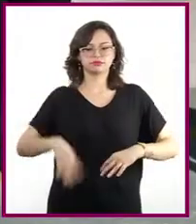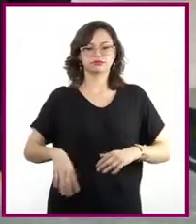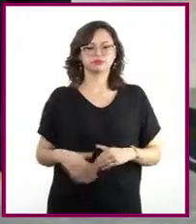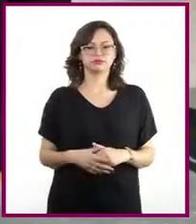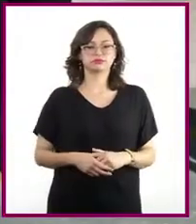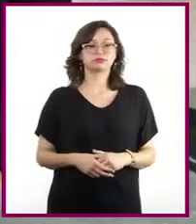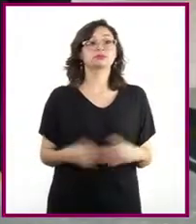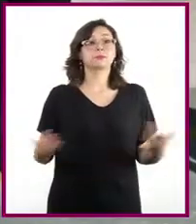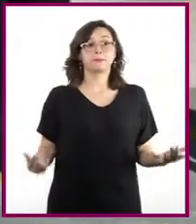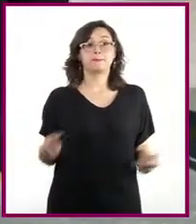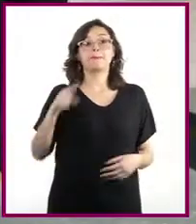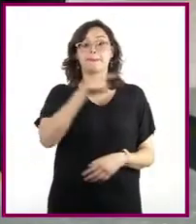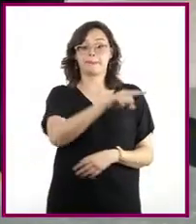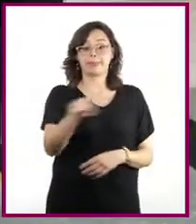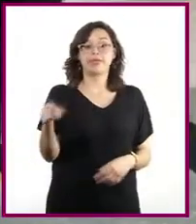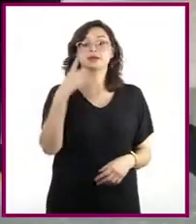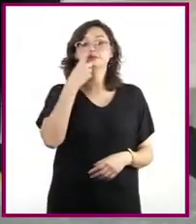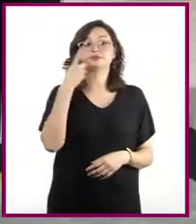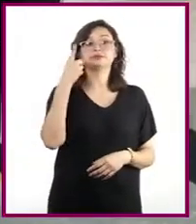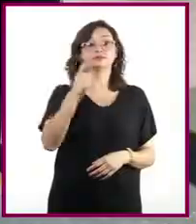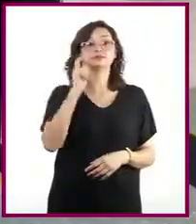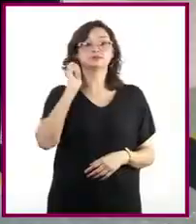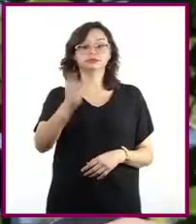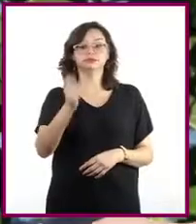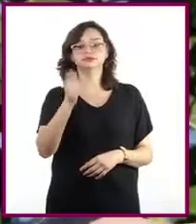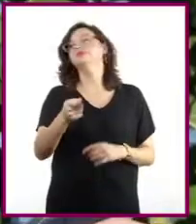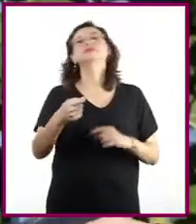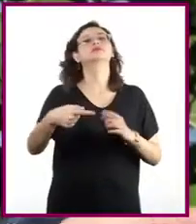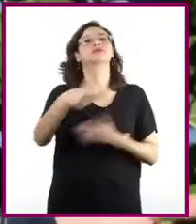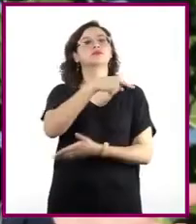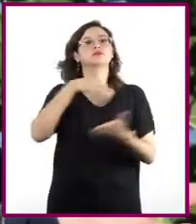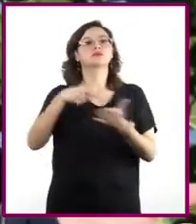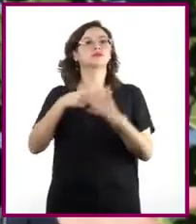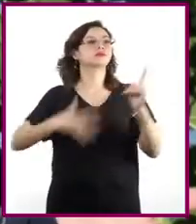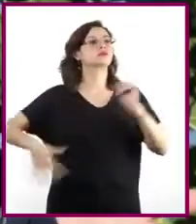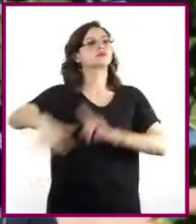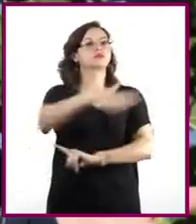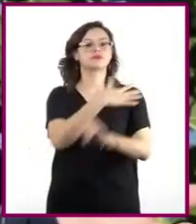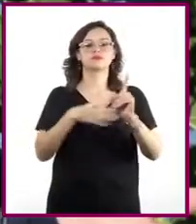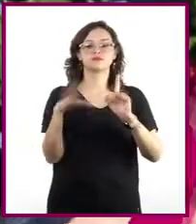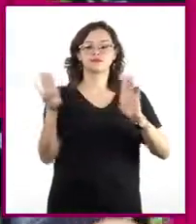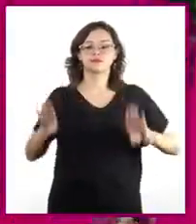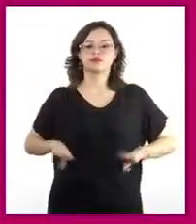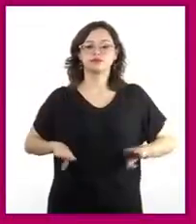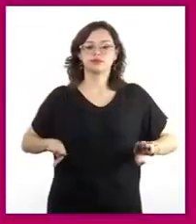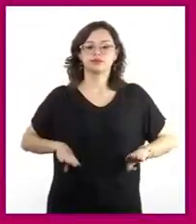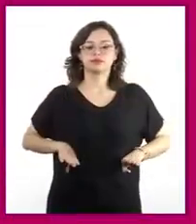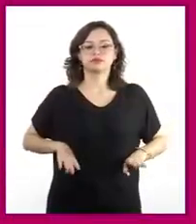Todo lo que acaban de mencionar son elementos del sitio donde estamos, son elementos de contexto.